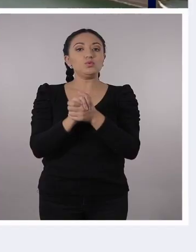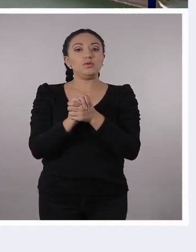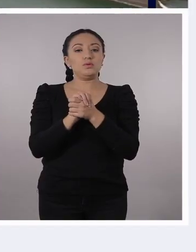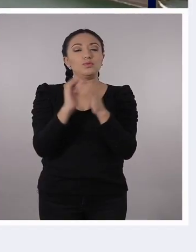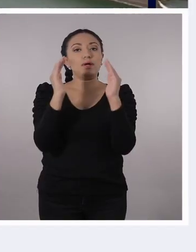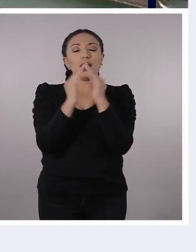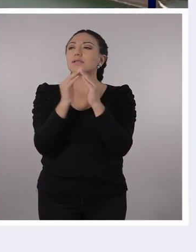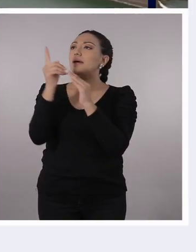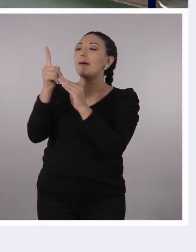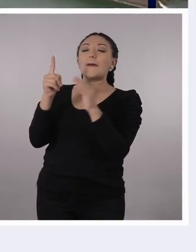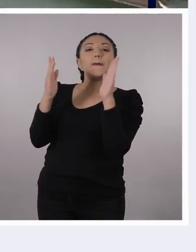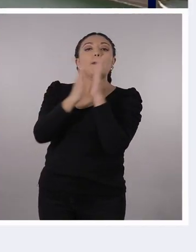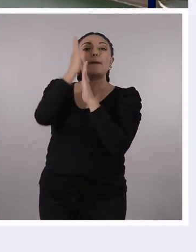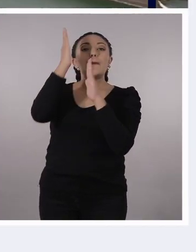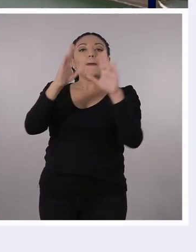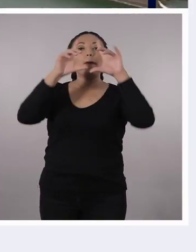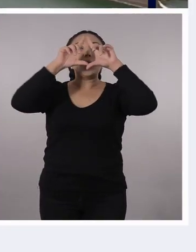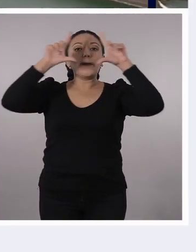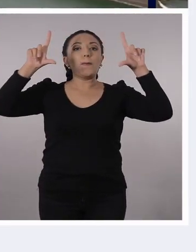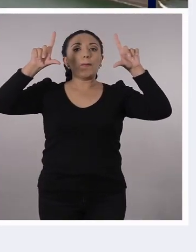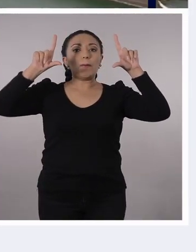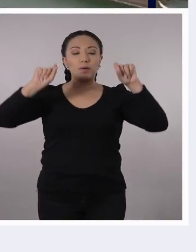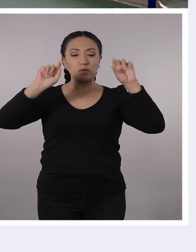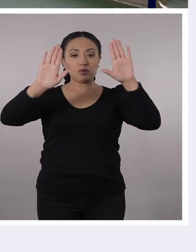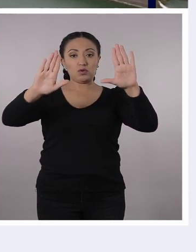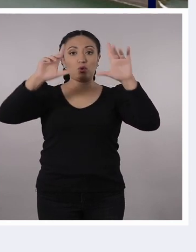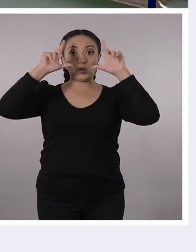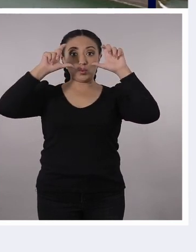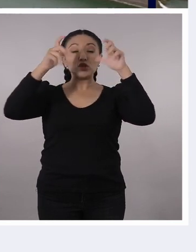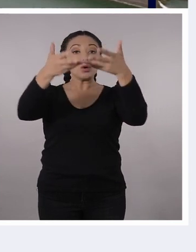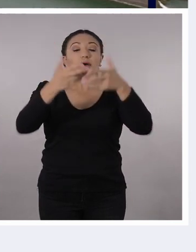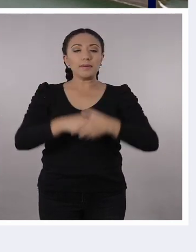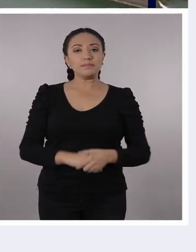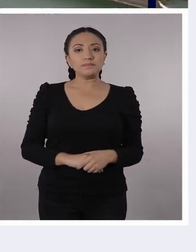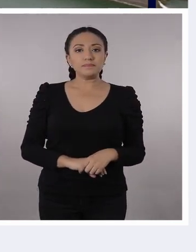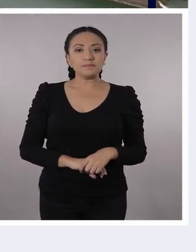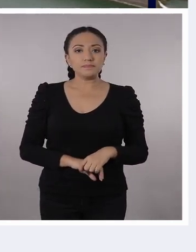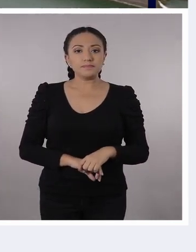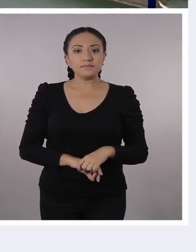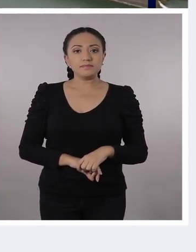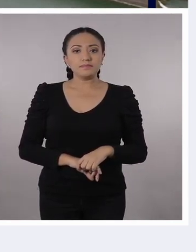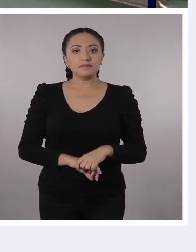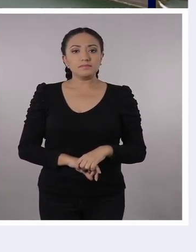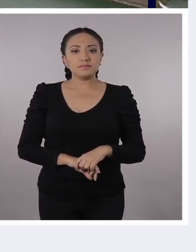Nelly, chicos y chicas en casa, ¿qué podemos observar en la pantalla?